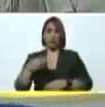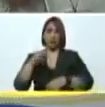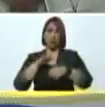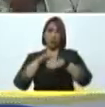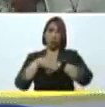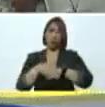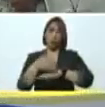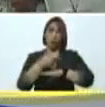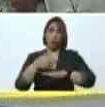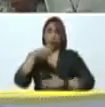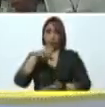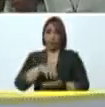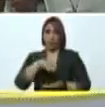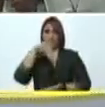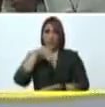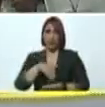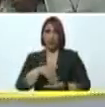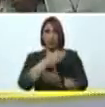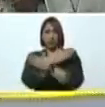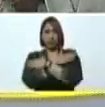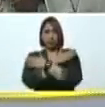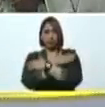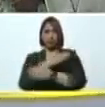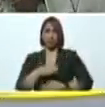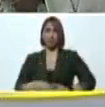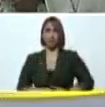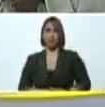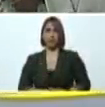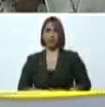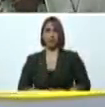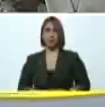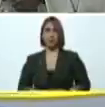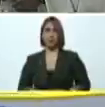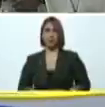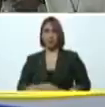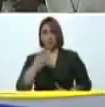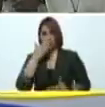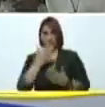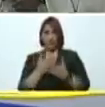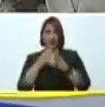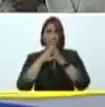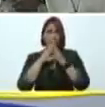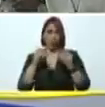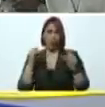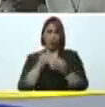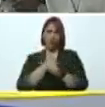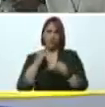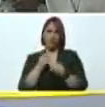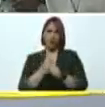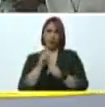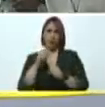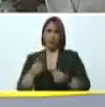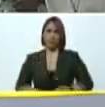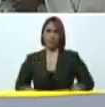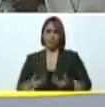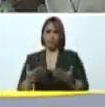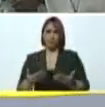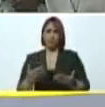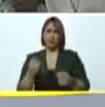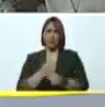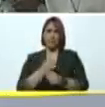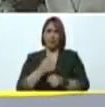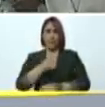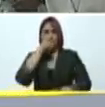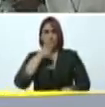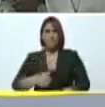del estado Miranda lo felicito por estar al frente de todas estas obras y por entregarle estas obras al